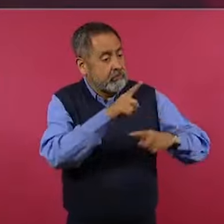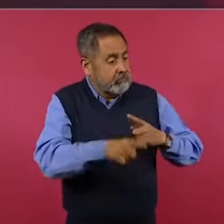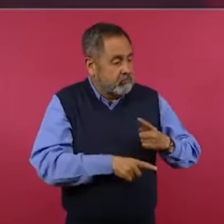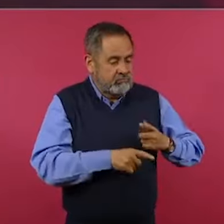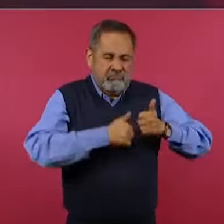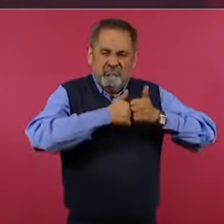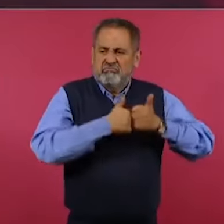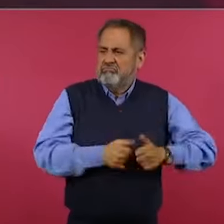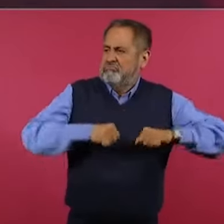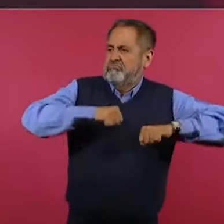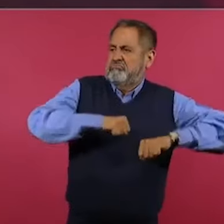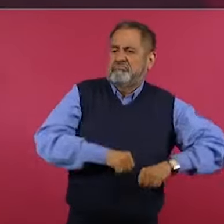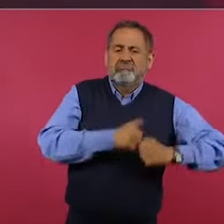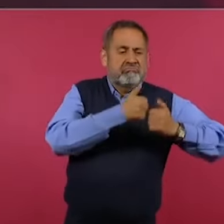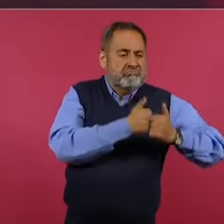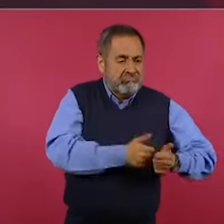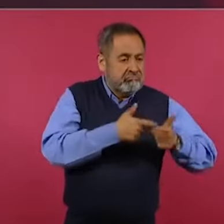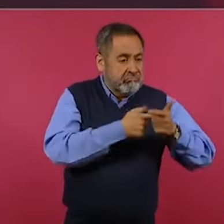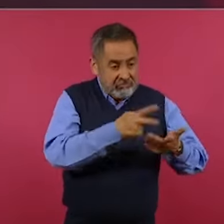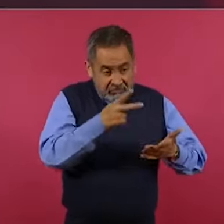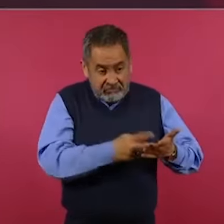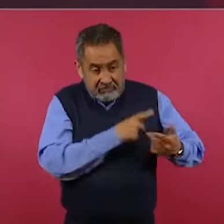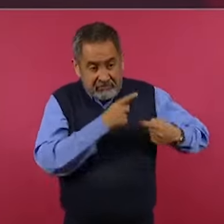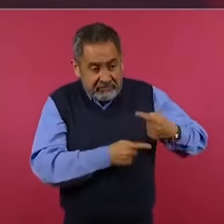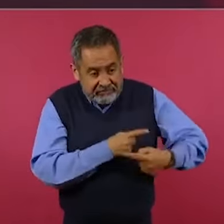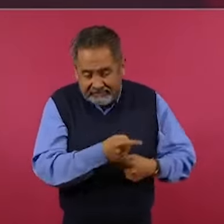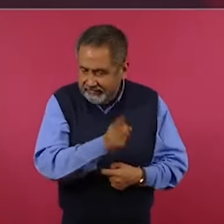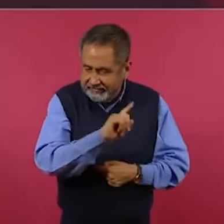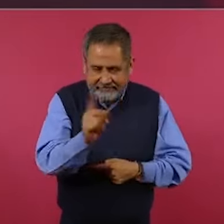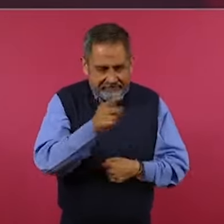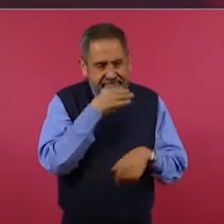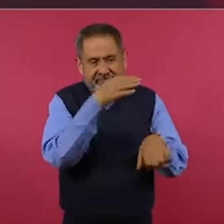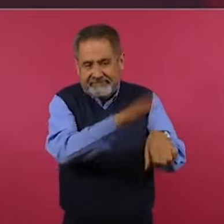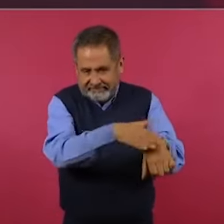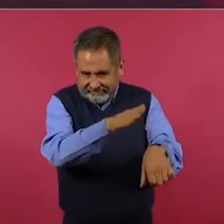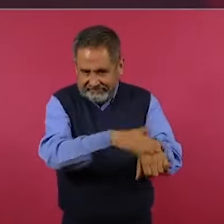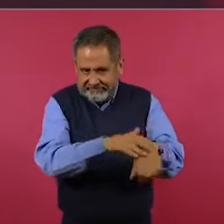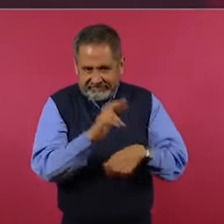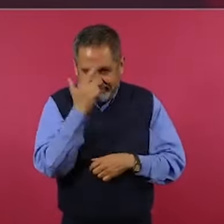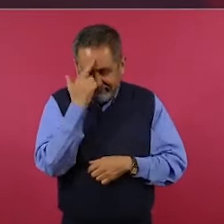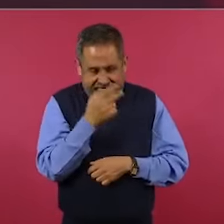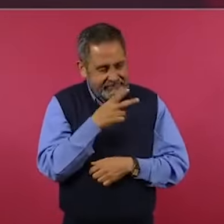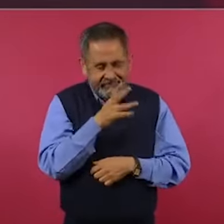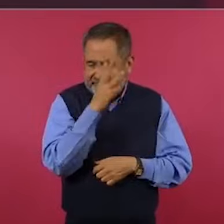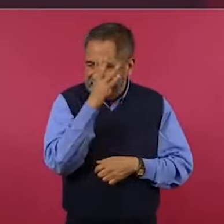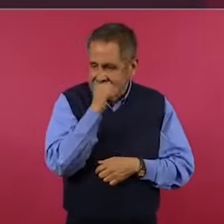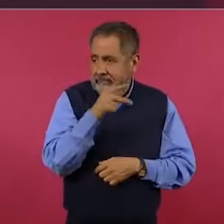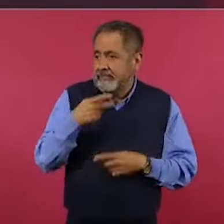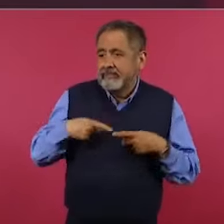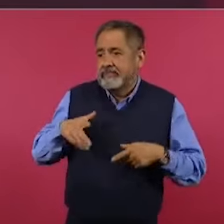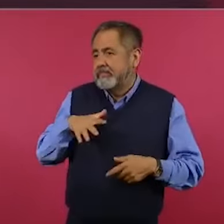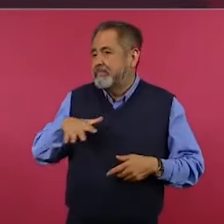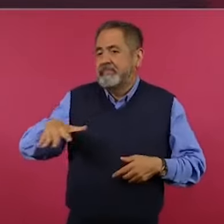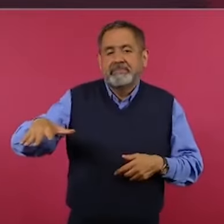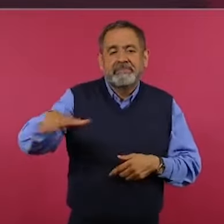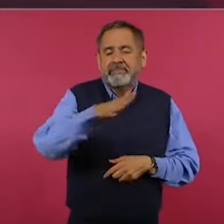fueros, que va a regresar la corrupción. Pero eso ya no, lo va a permitir el pueblo,